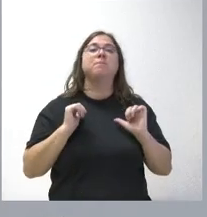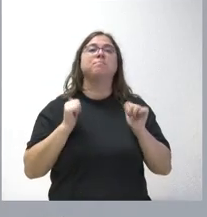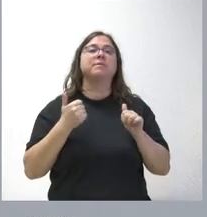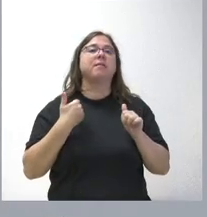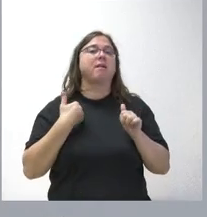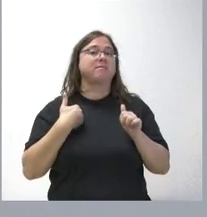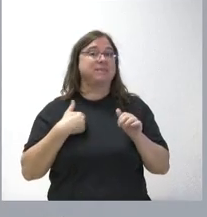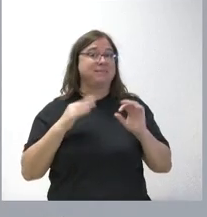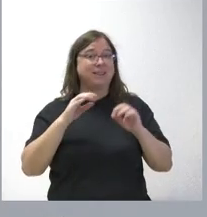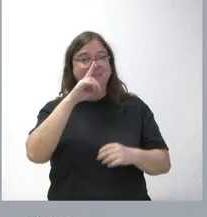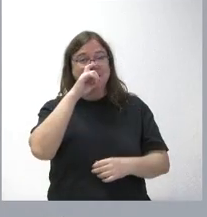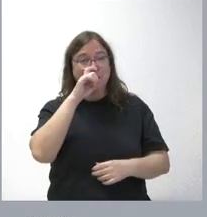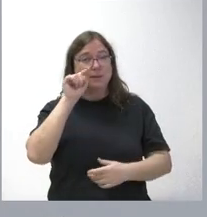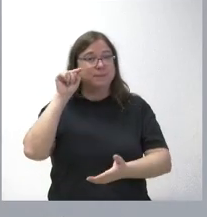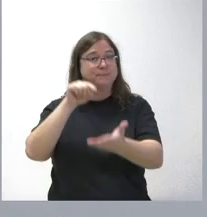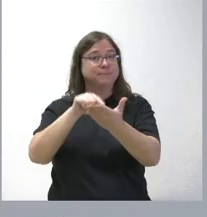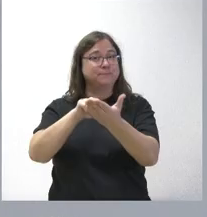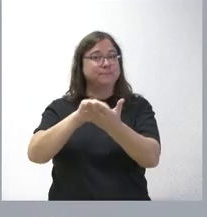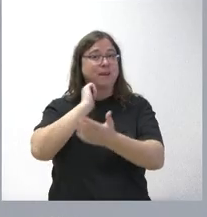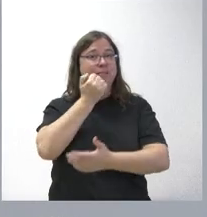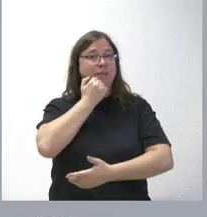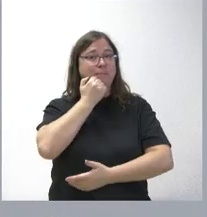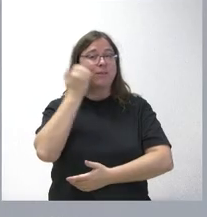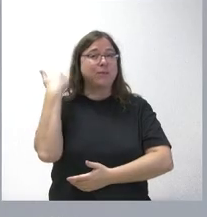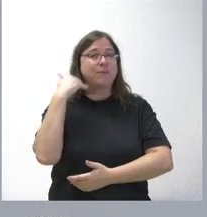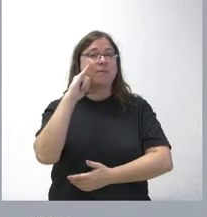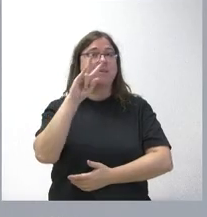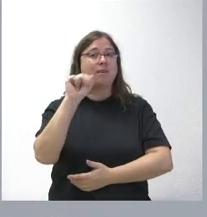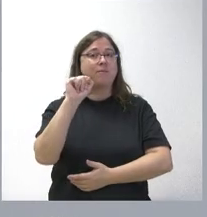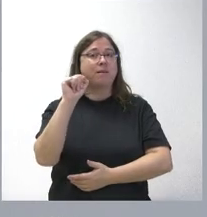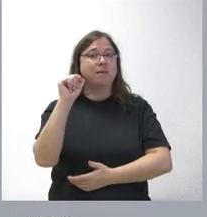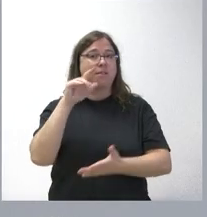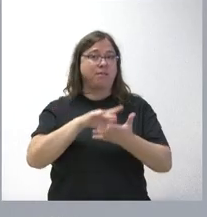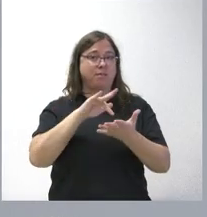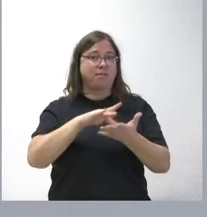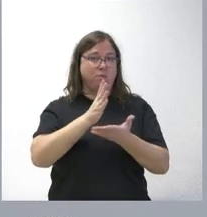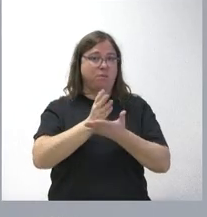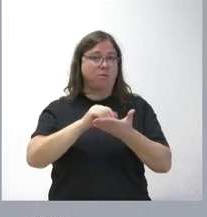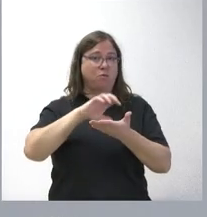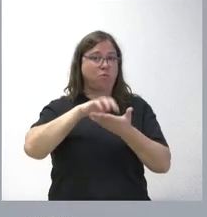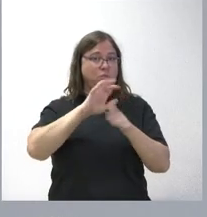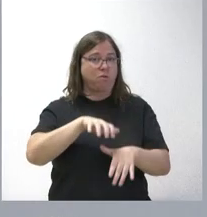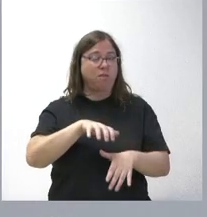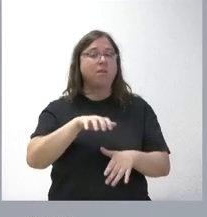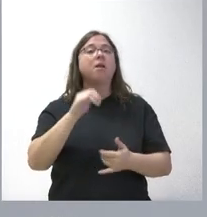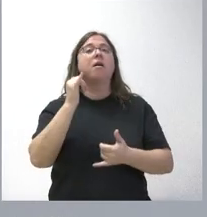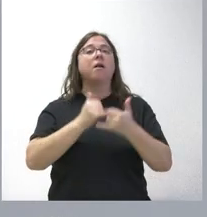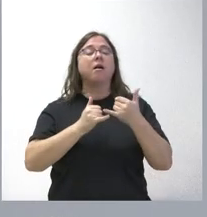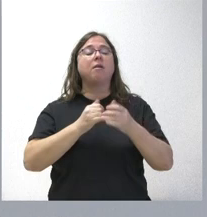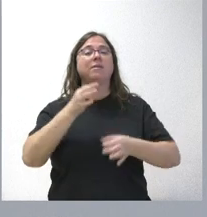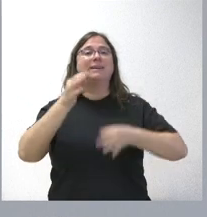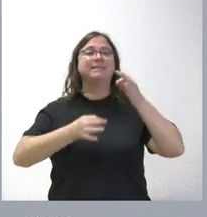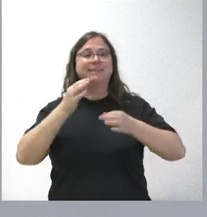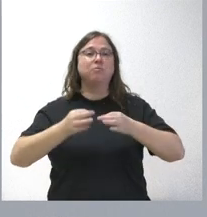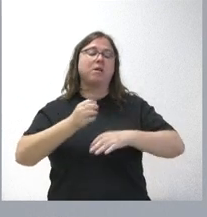como ustedes recordarán, una reclamación en relación con el IVA que se adudaba a nuestra comunidad autónoma y que finalmente el Tribunal Supremo